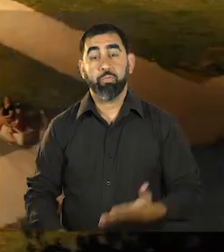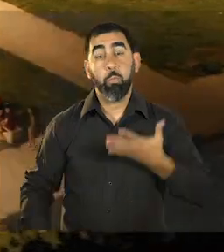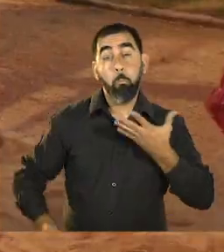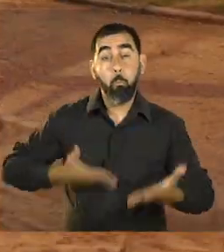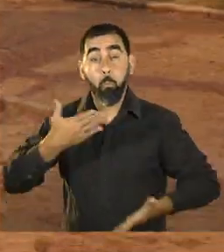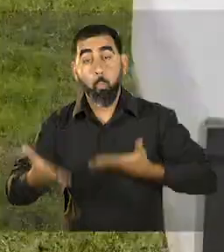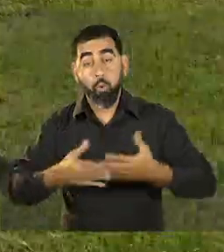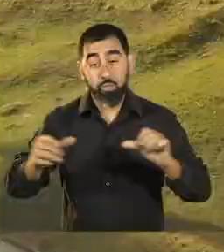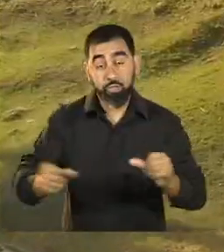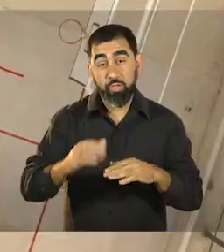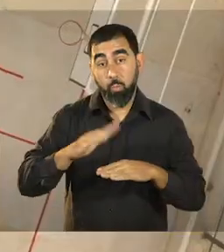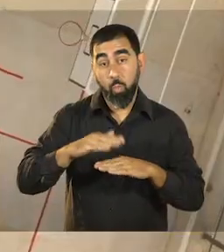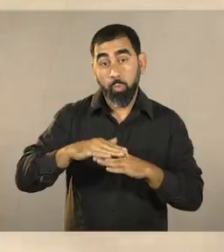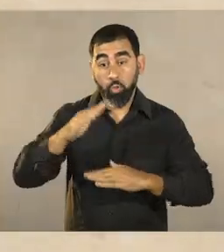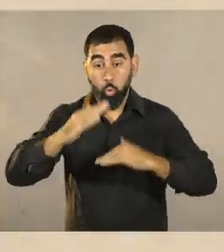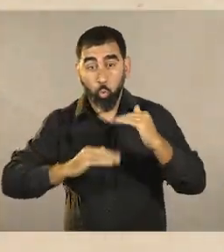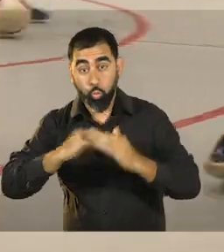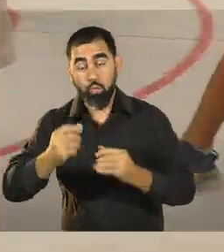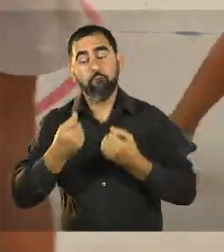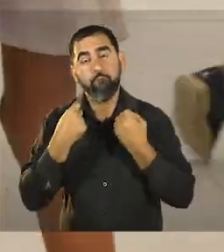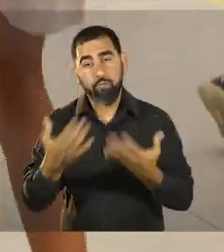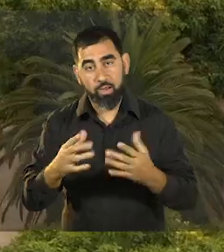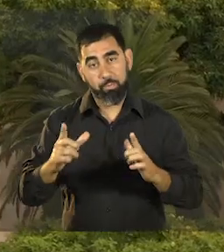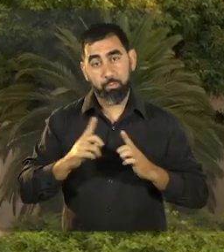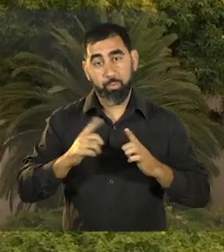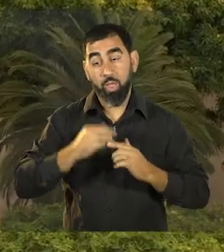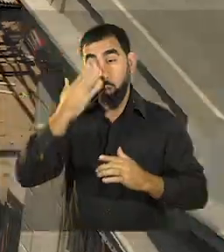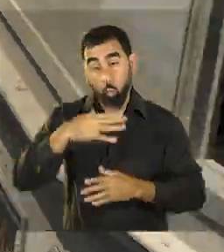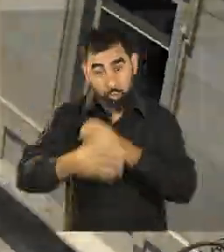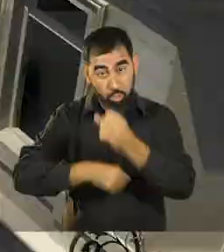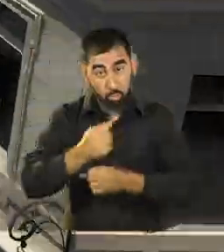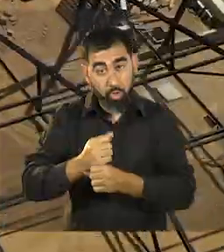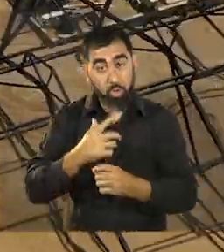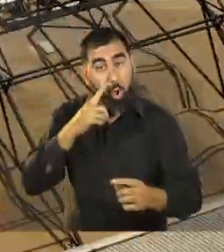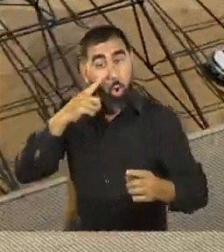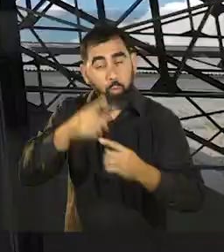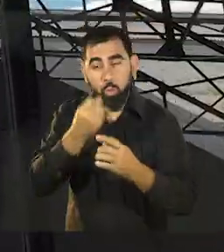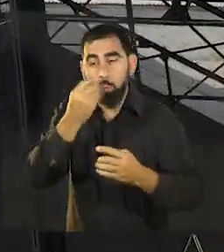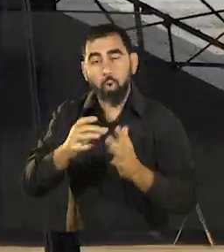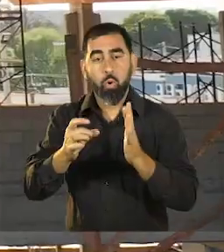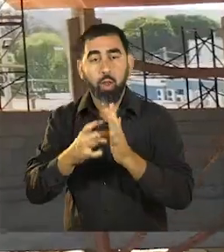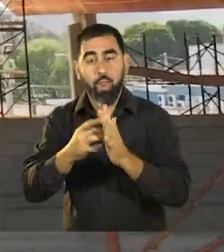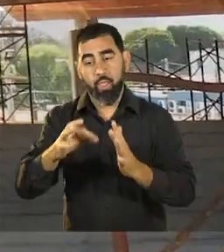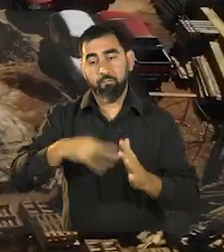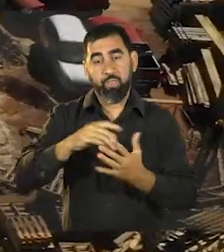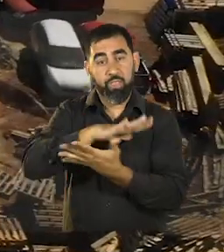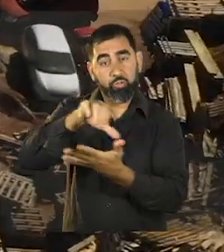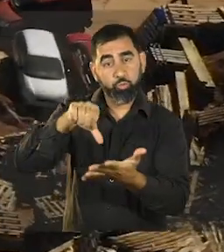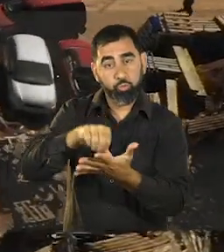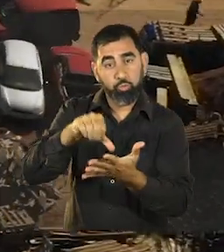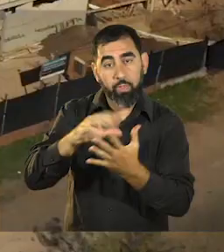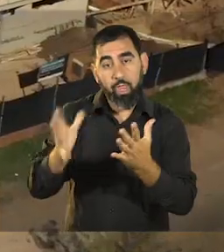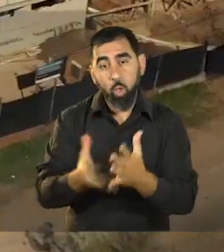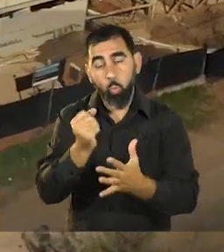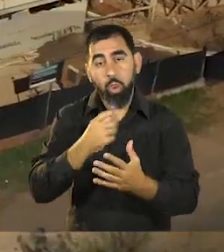Las molestias causadas durante las obras valieron la pena. En los últimos años apostamos a mejorar la calidad de vida de nuestra ciudad,